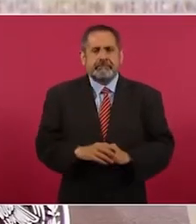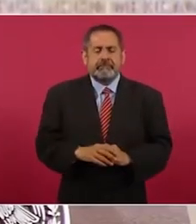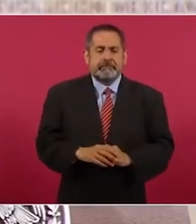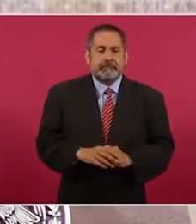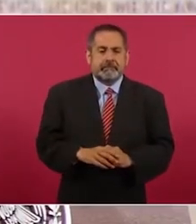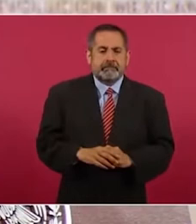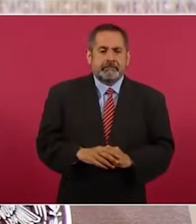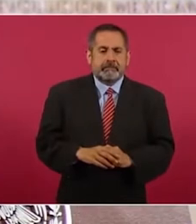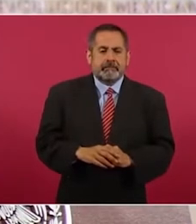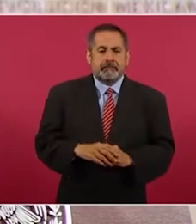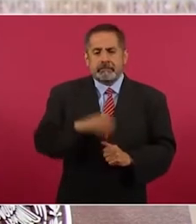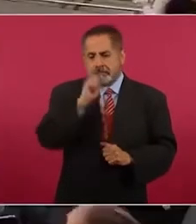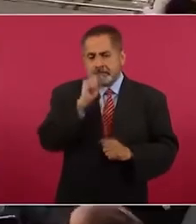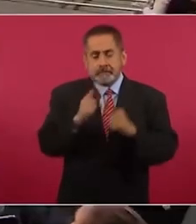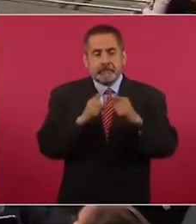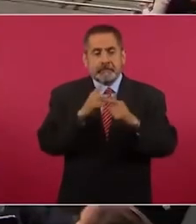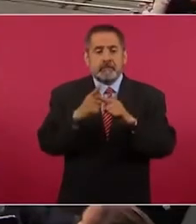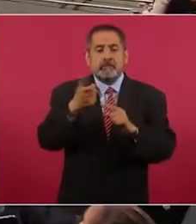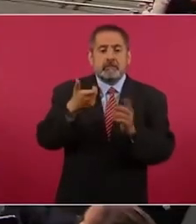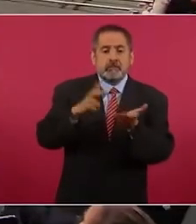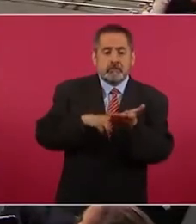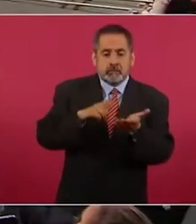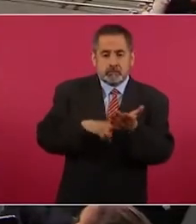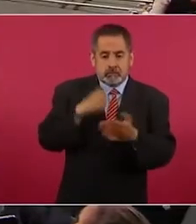Y además El precio